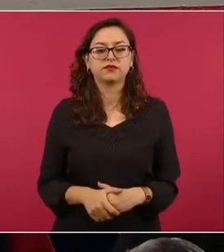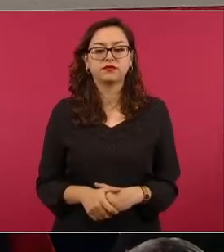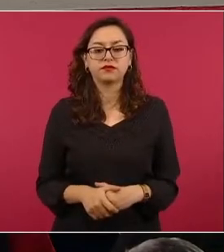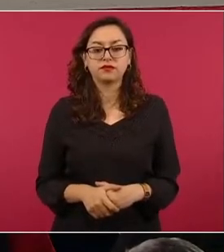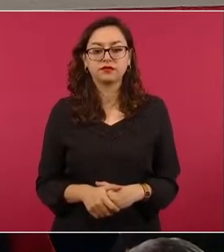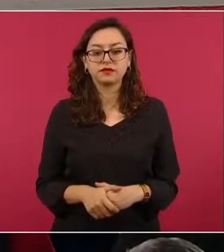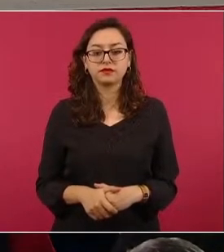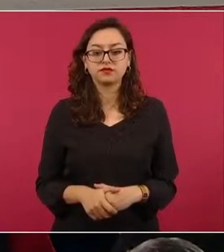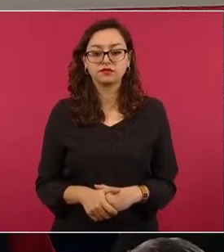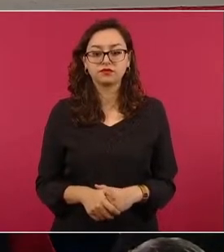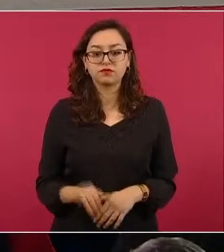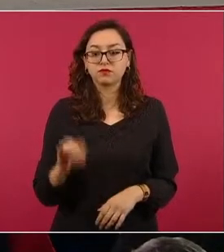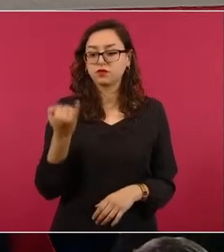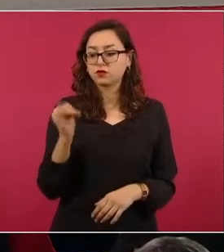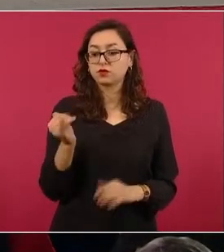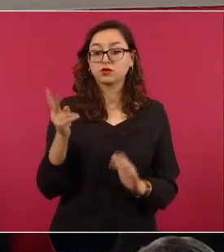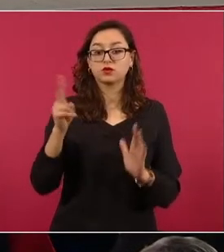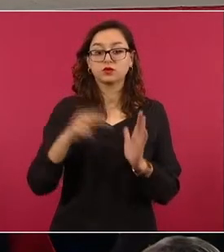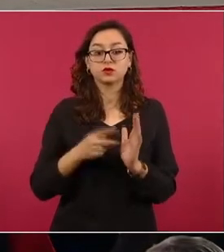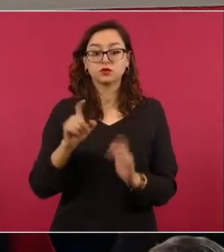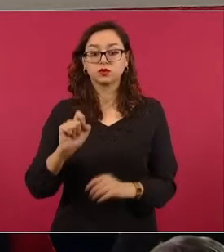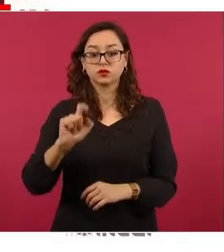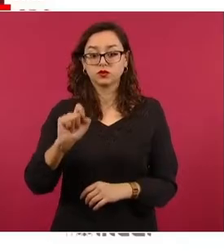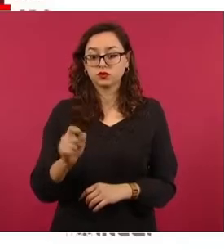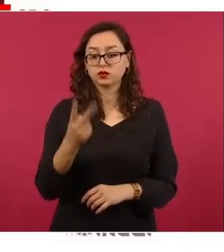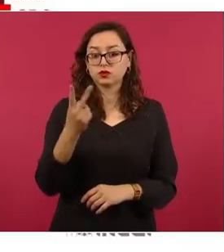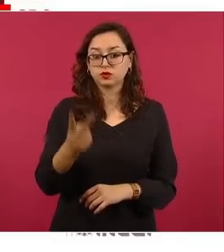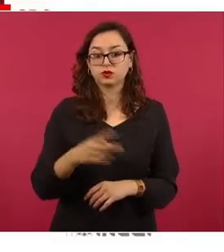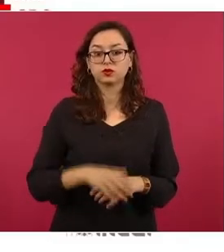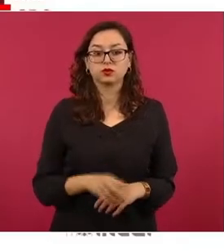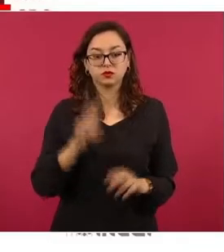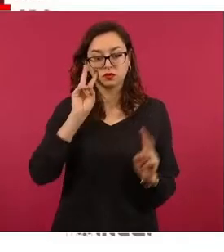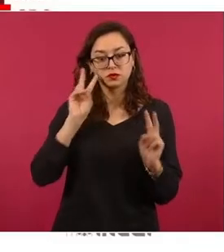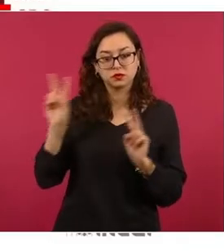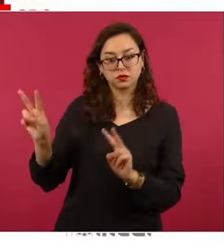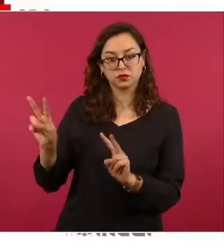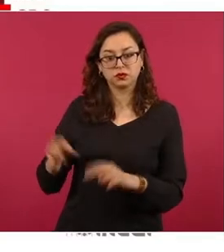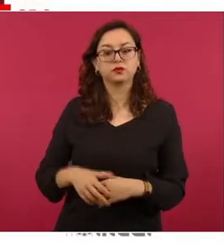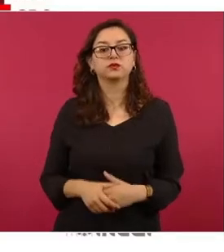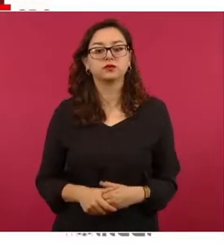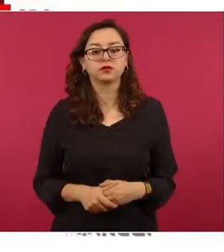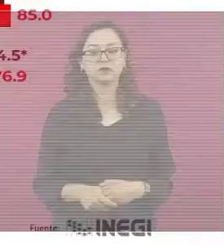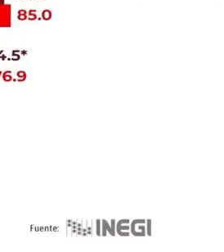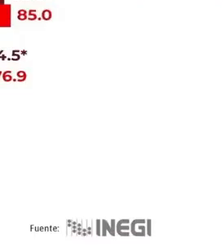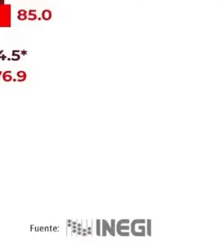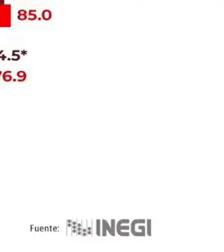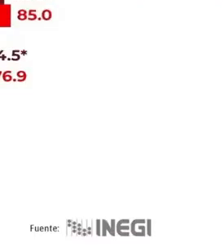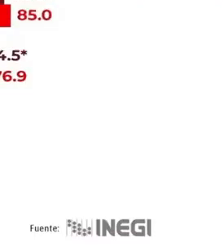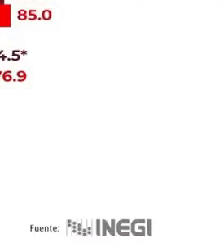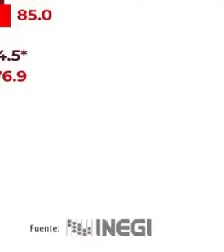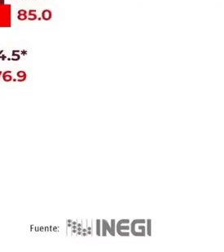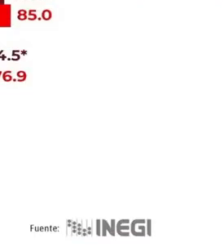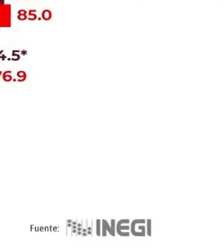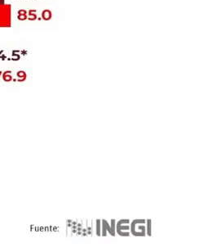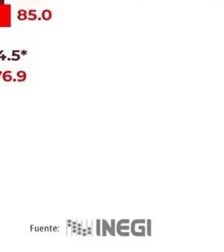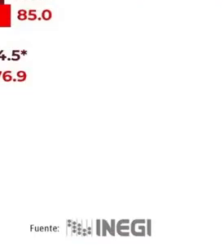en junio de 2022 la Marina tuvo un 86.6% de